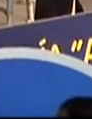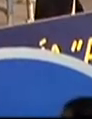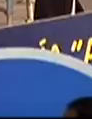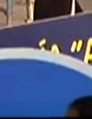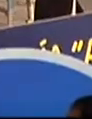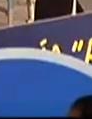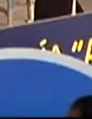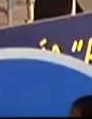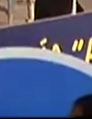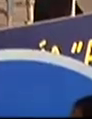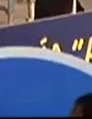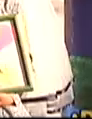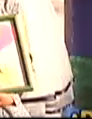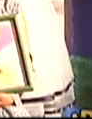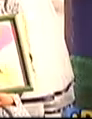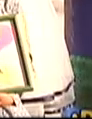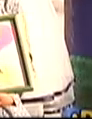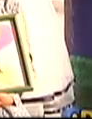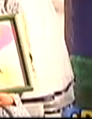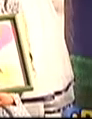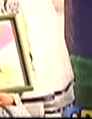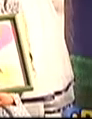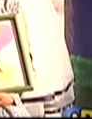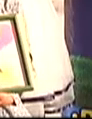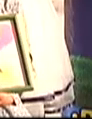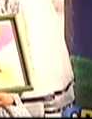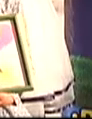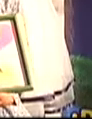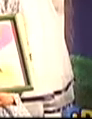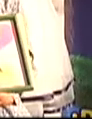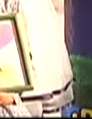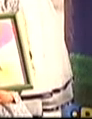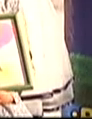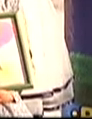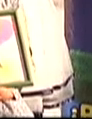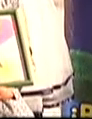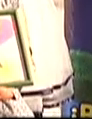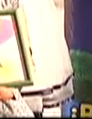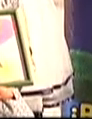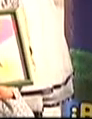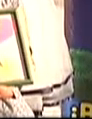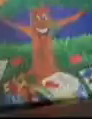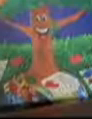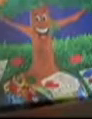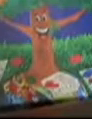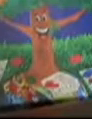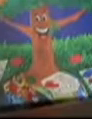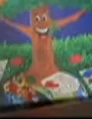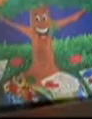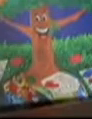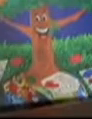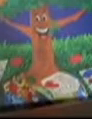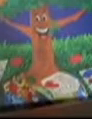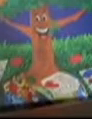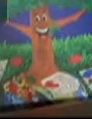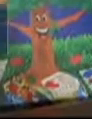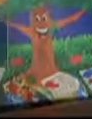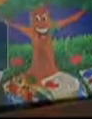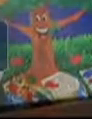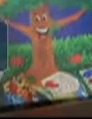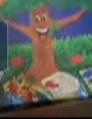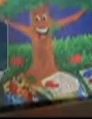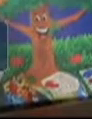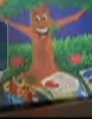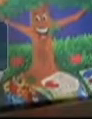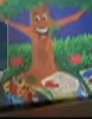Wilchan, de Yucatán, quien presentó su cuento, Leer con la Familia Unida es Divertido. Un atardecer cuando mi